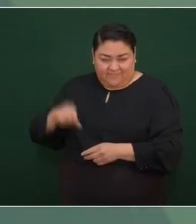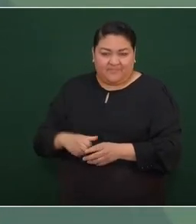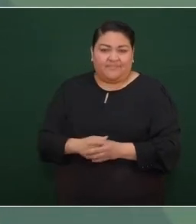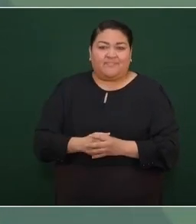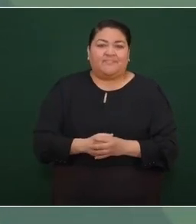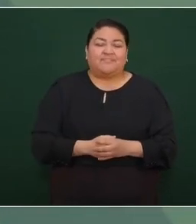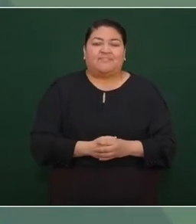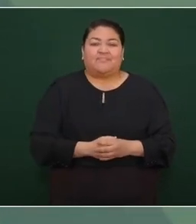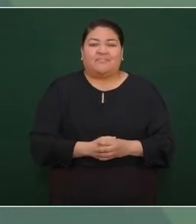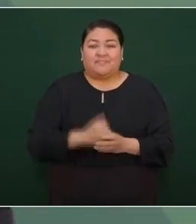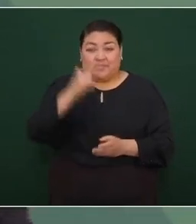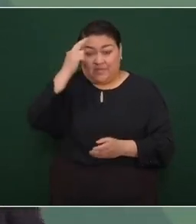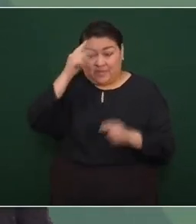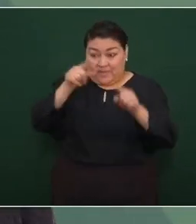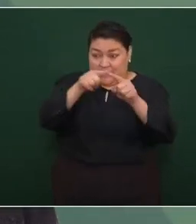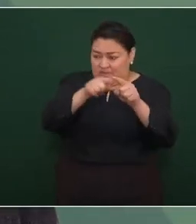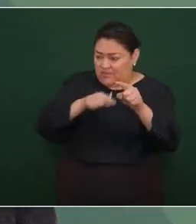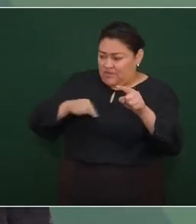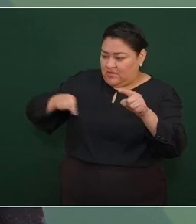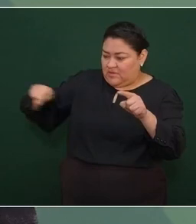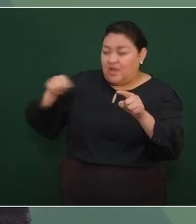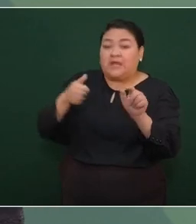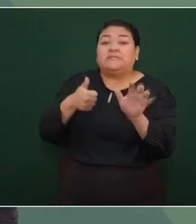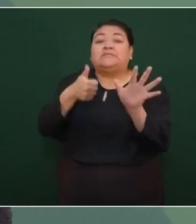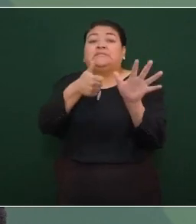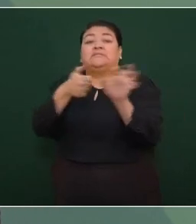600 kilómetros